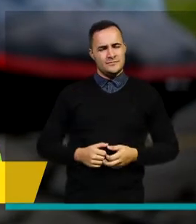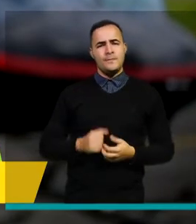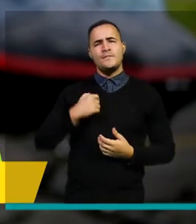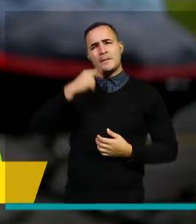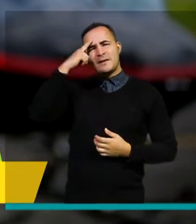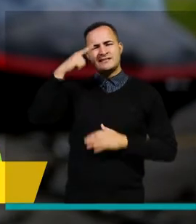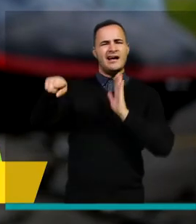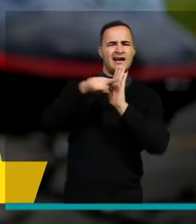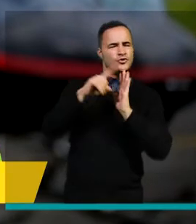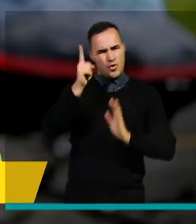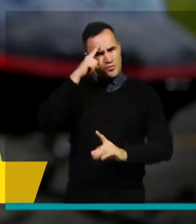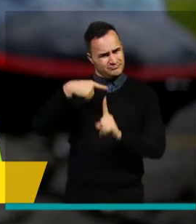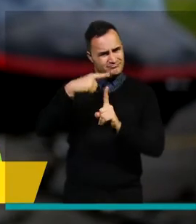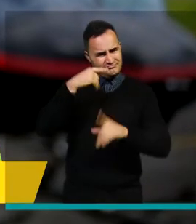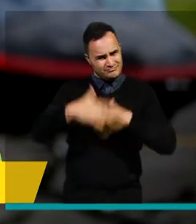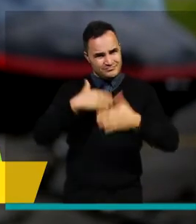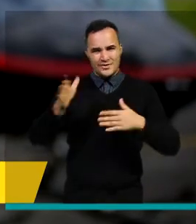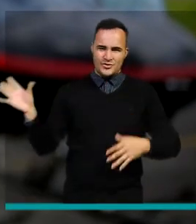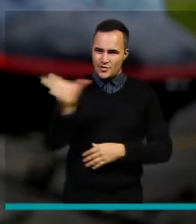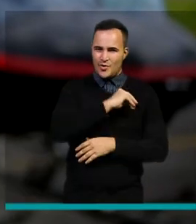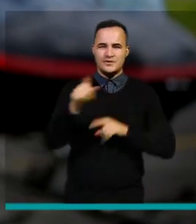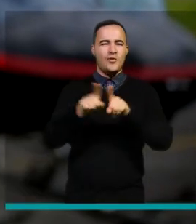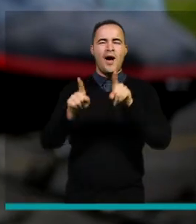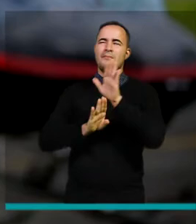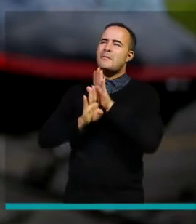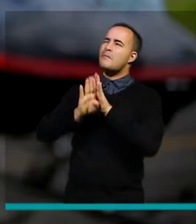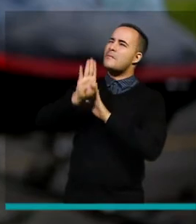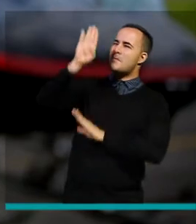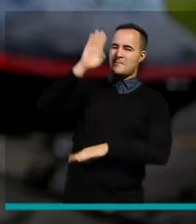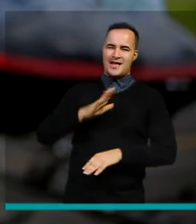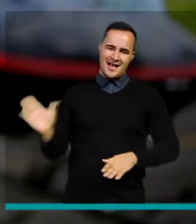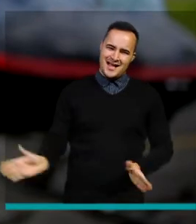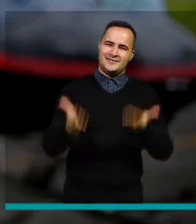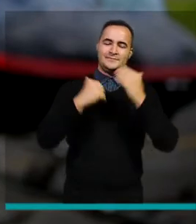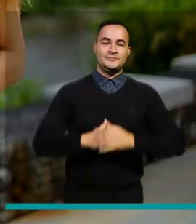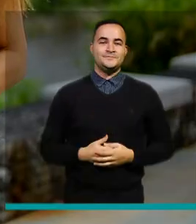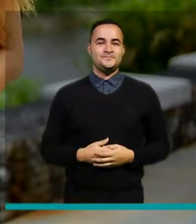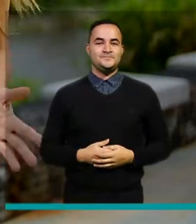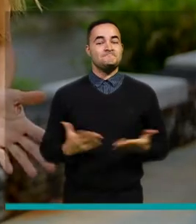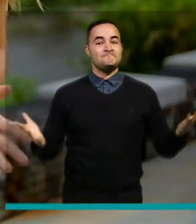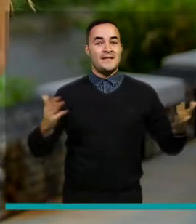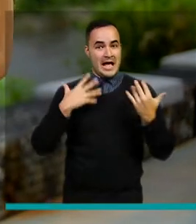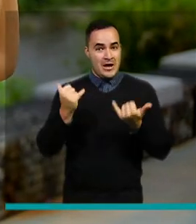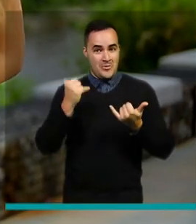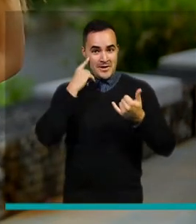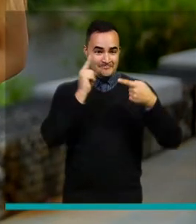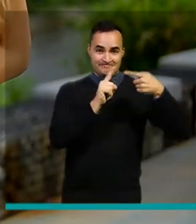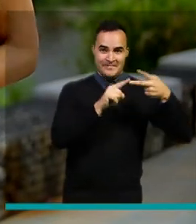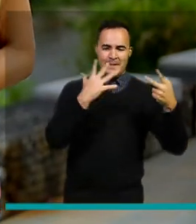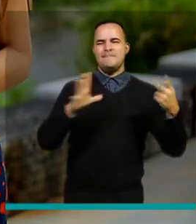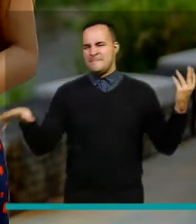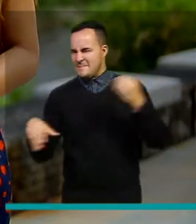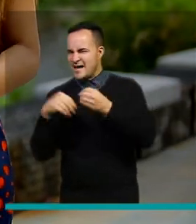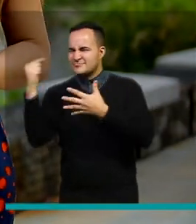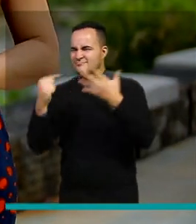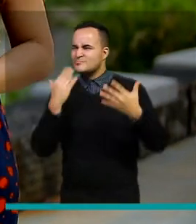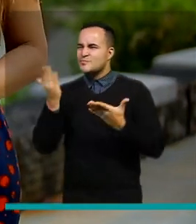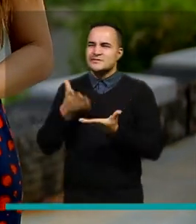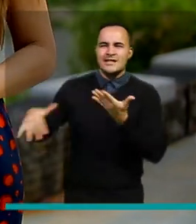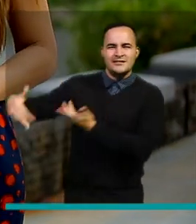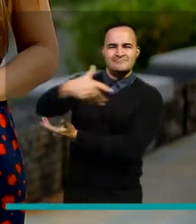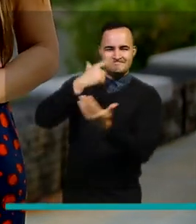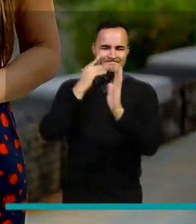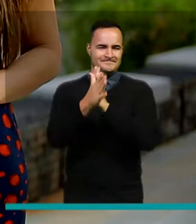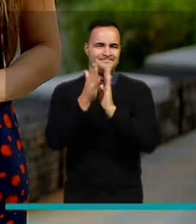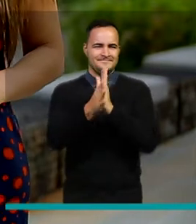tengamos mucha esperanza y que volvemos todos muy altos. Y ahora en Medellín Conecta TV es